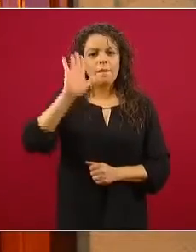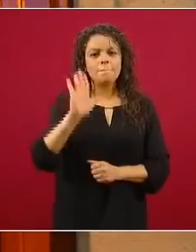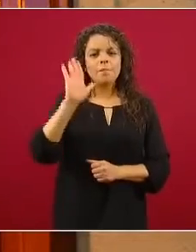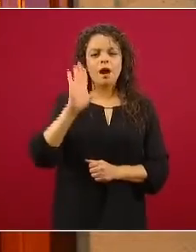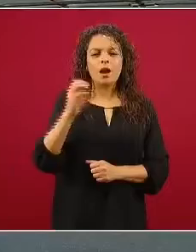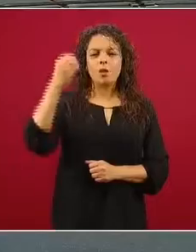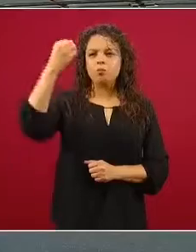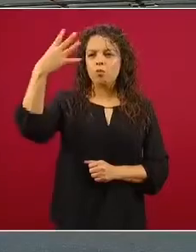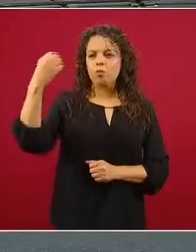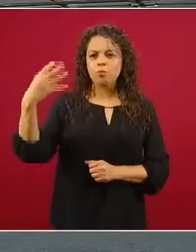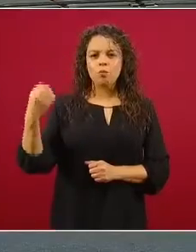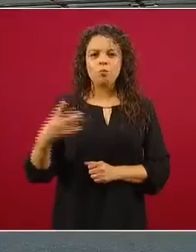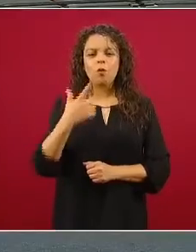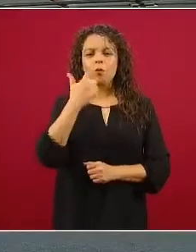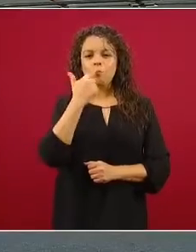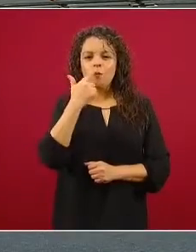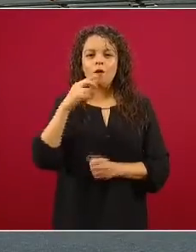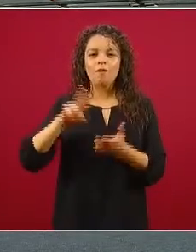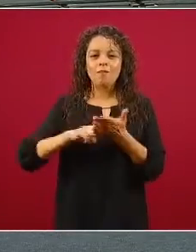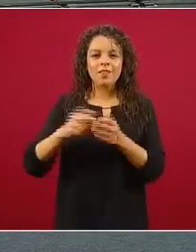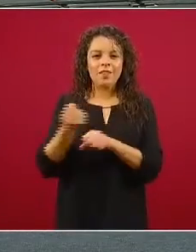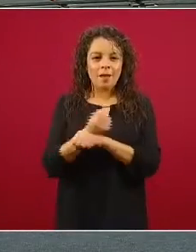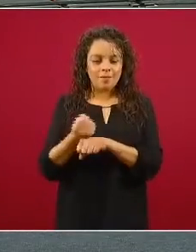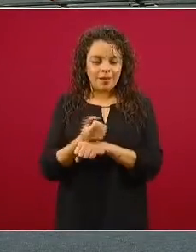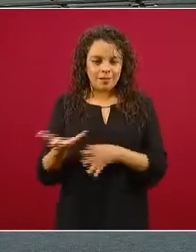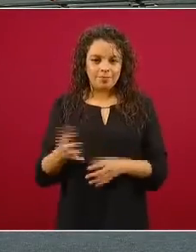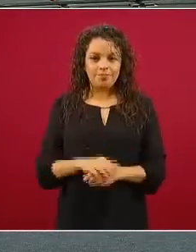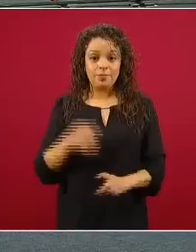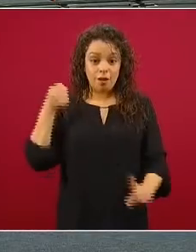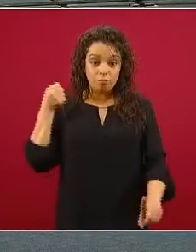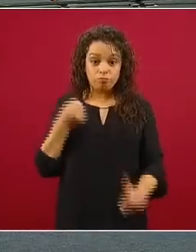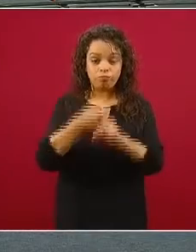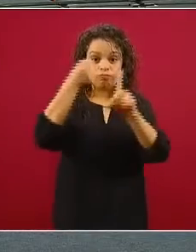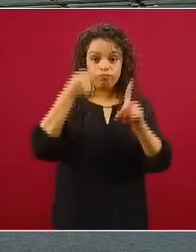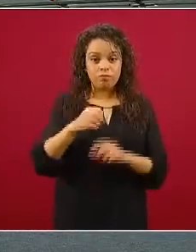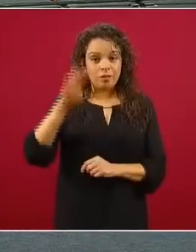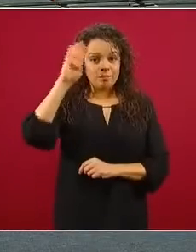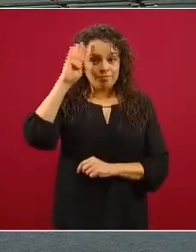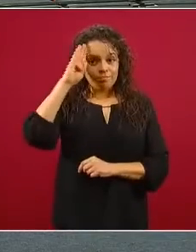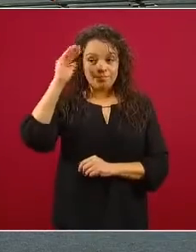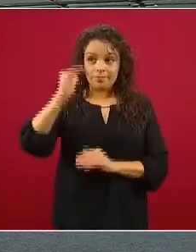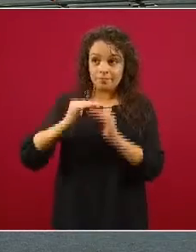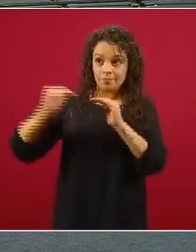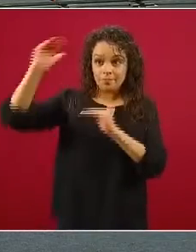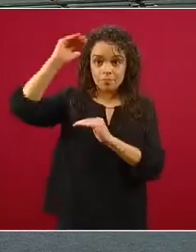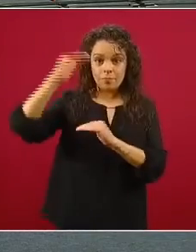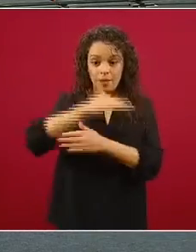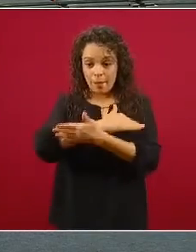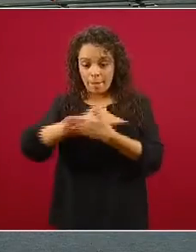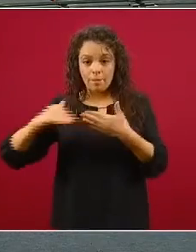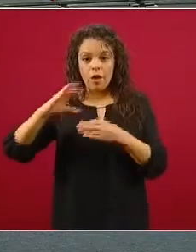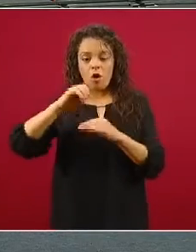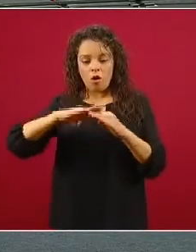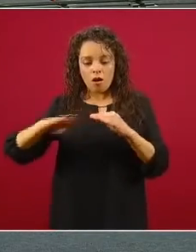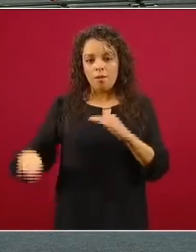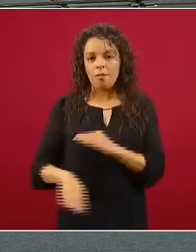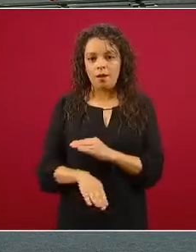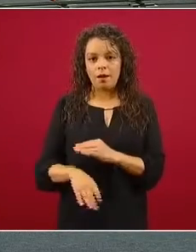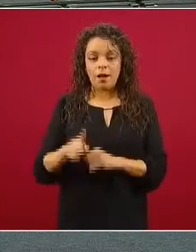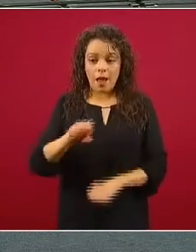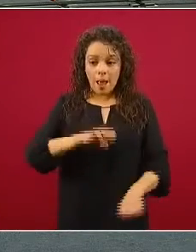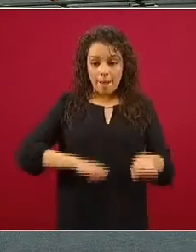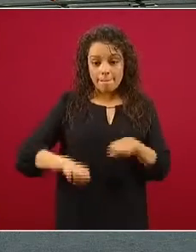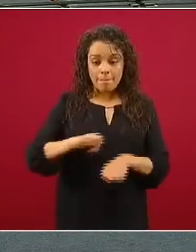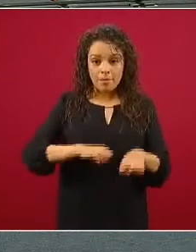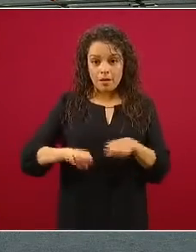en donde hay economías que van a tener impactos altos, medios y bajos. El comercio es uno de los que va a tener un